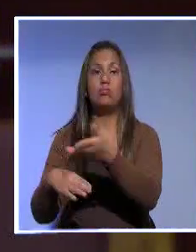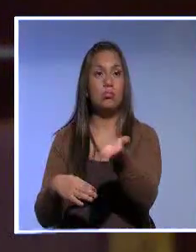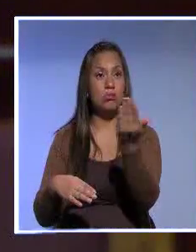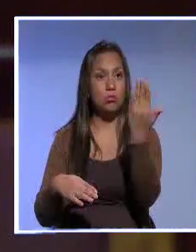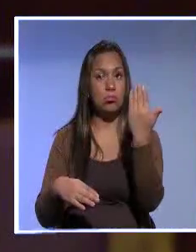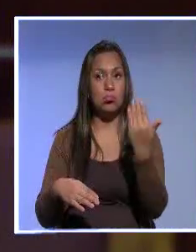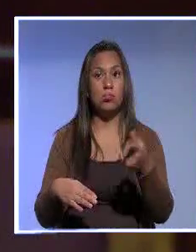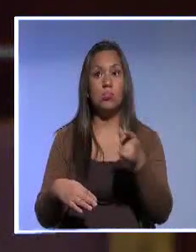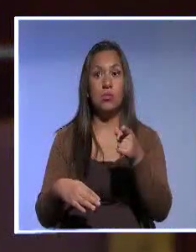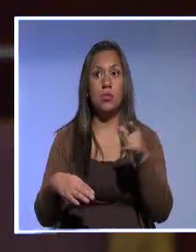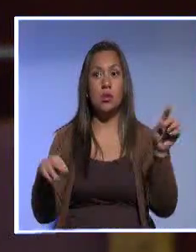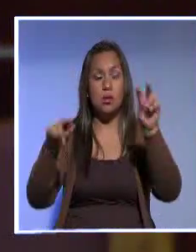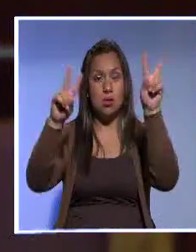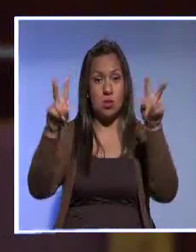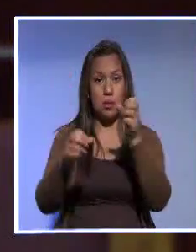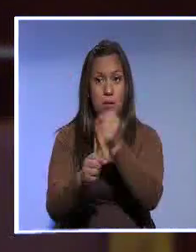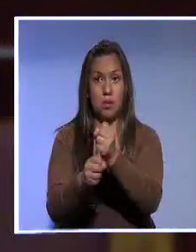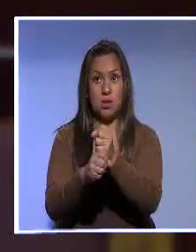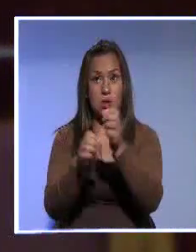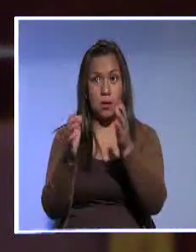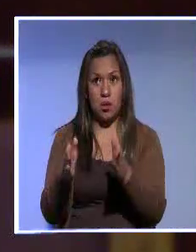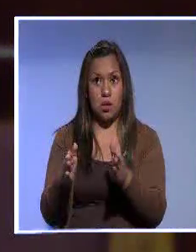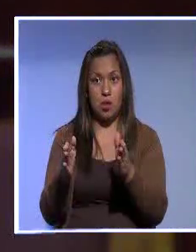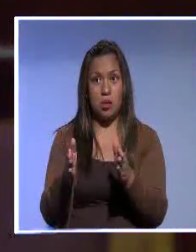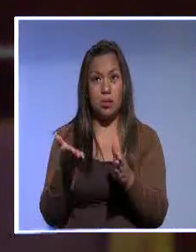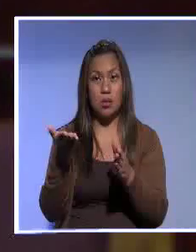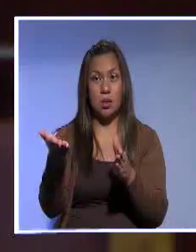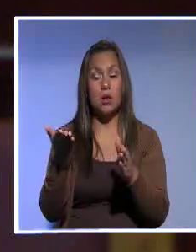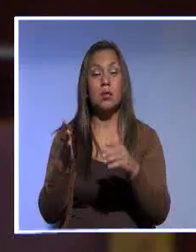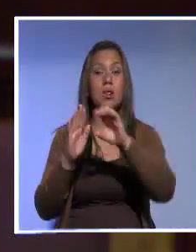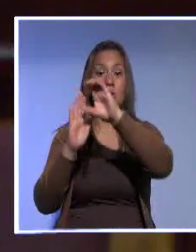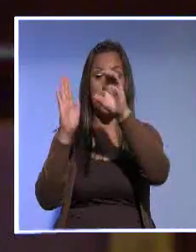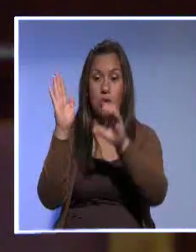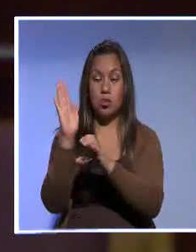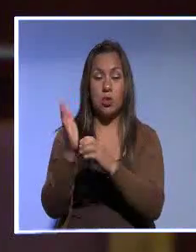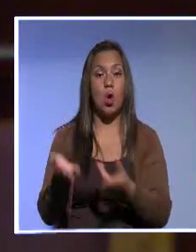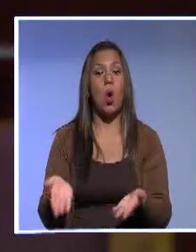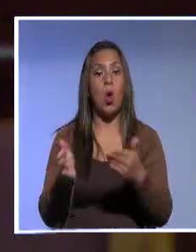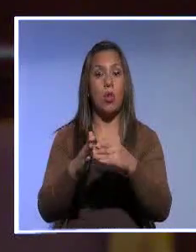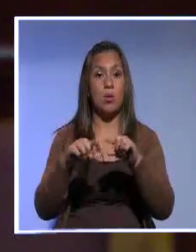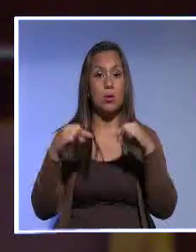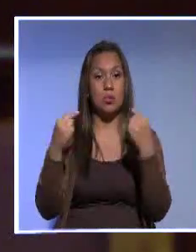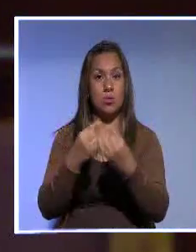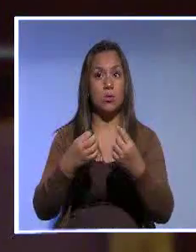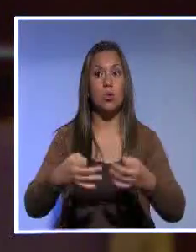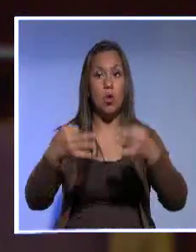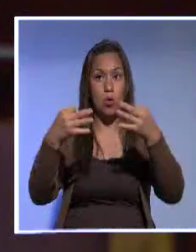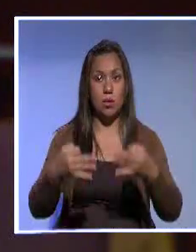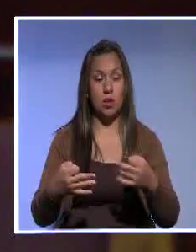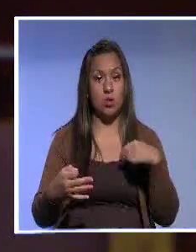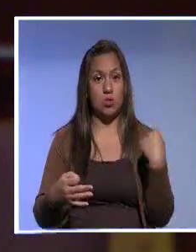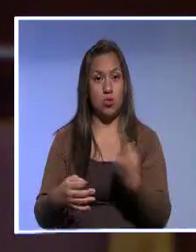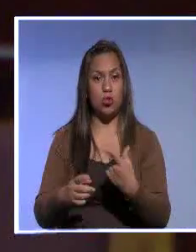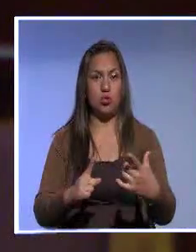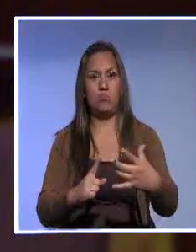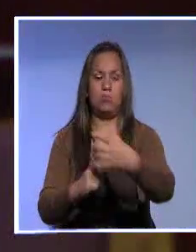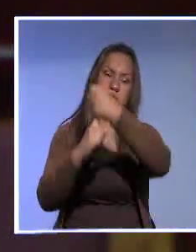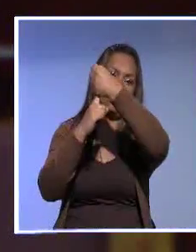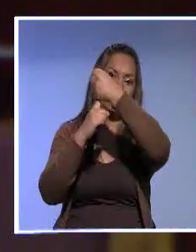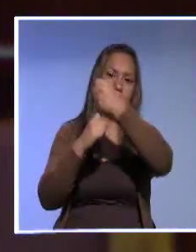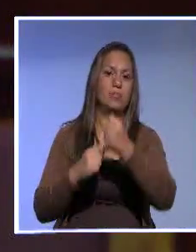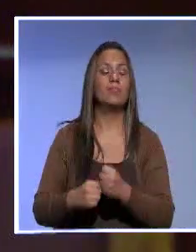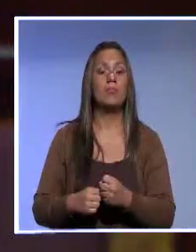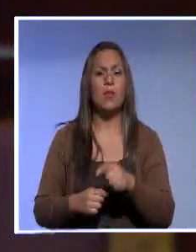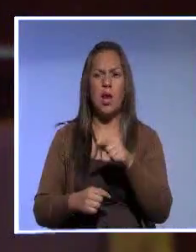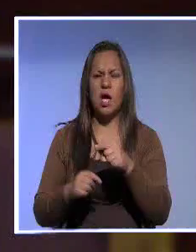al planteamiento de los trabajadores en el sentido de que se restituya el sindicalismo público. Correcto. Lo logramos. Entonces, ¿qué sucede en la parte